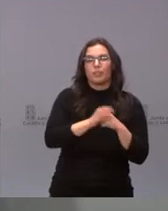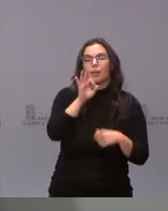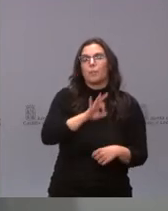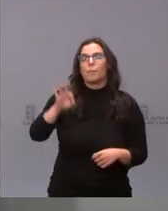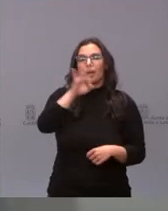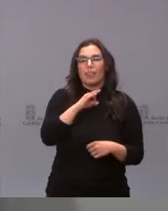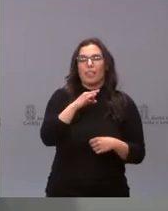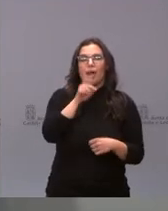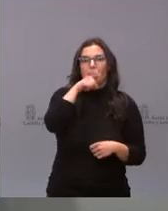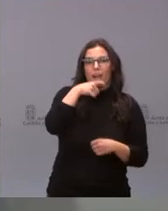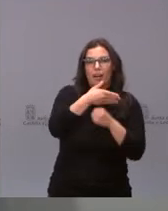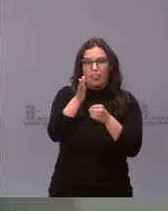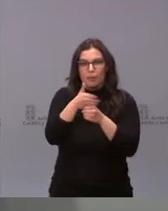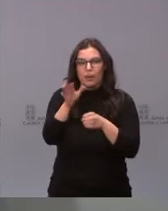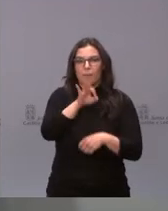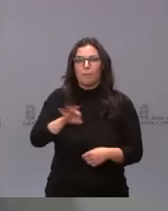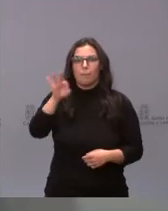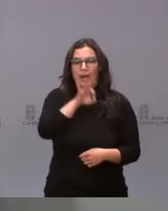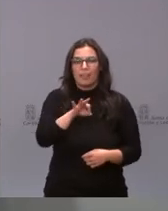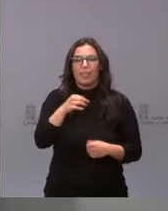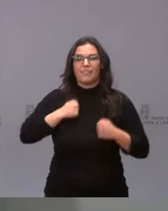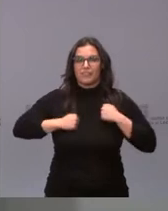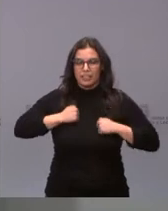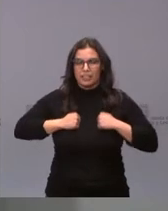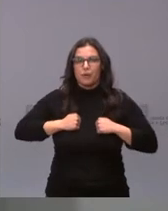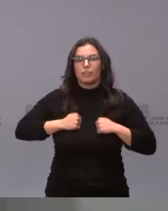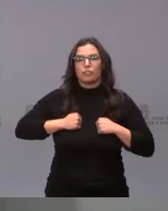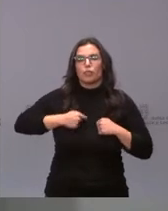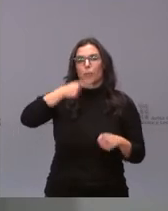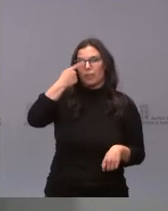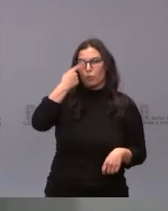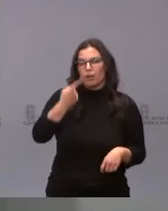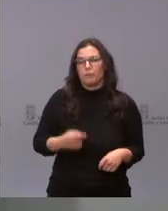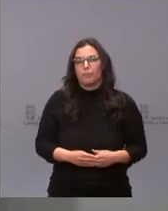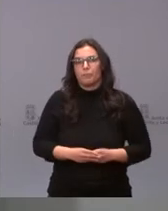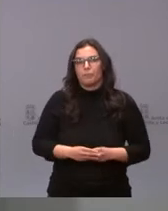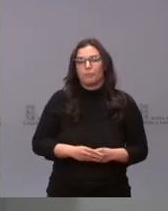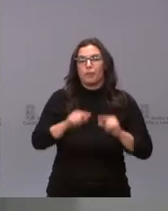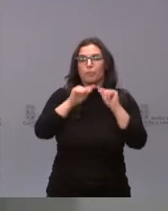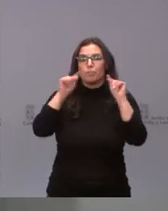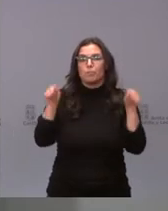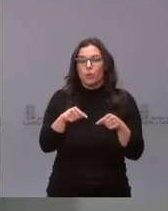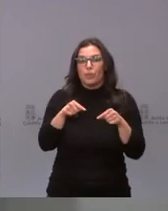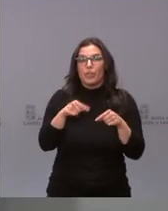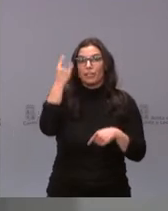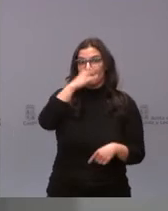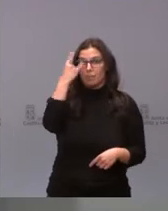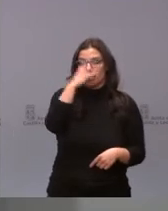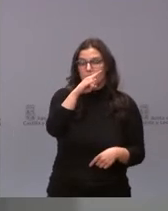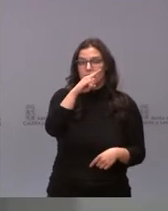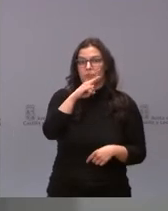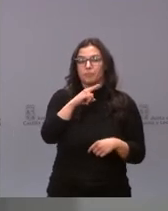Cervera de Pisuerga, Palencia, Venta de Baños, Villamuriel de Cerrato, en la provincia de Salamanca,